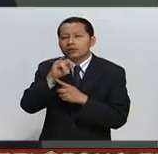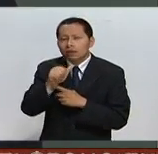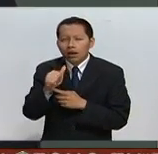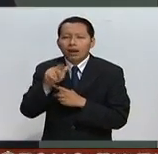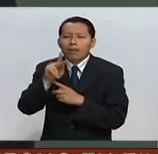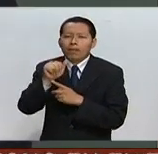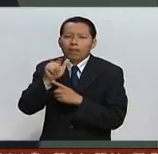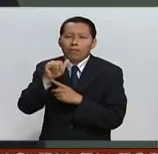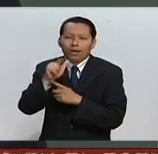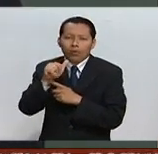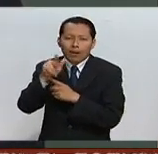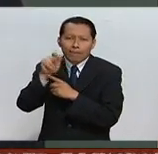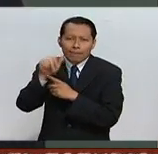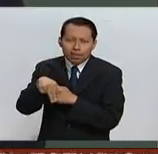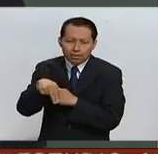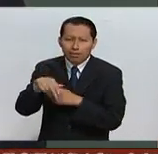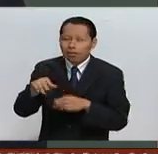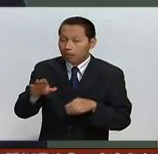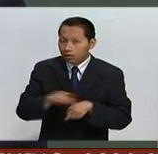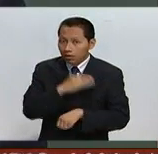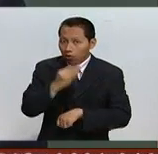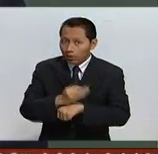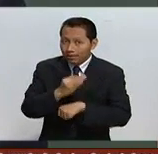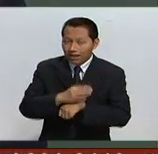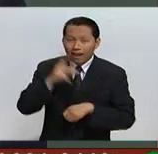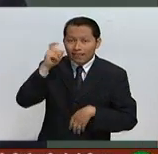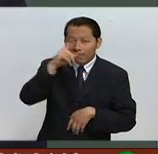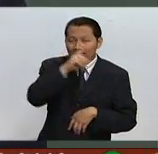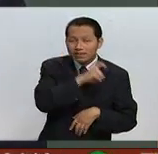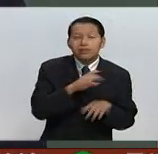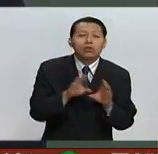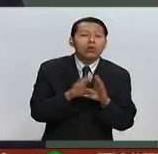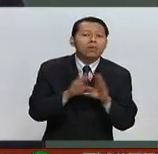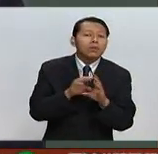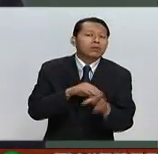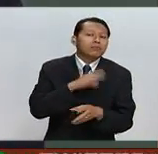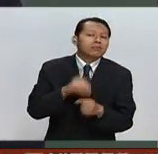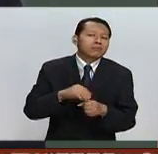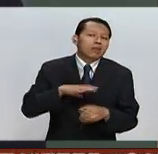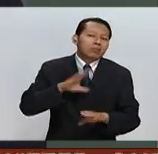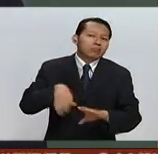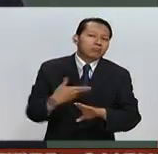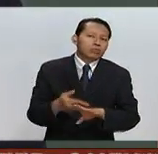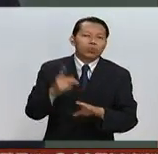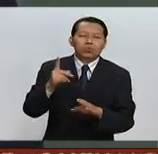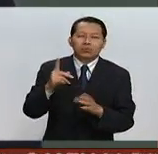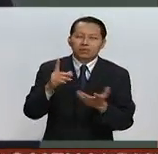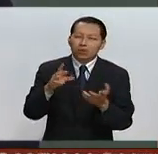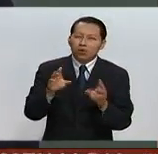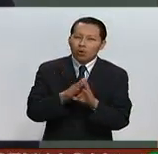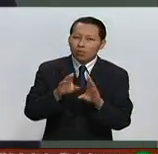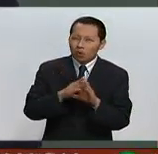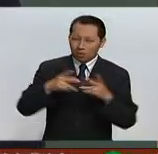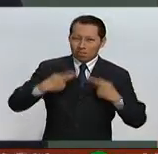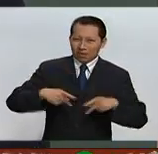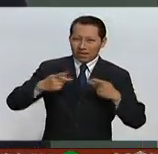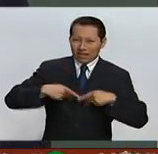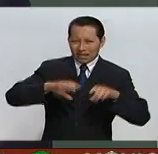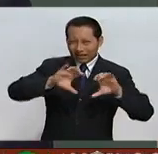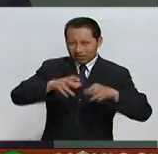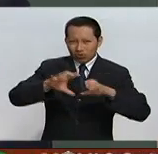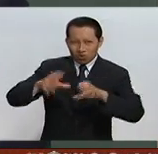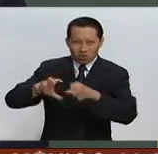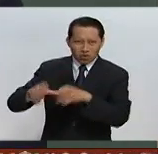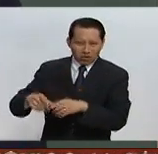porque hoy está generando incomodidad y dificultad sin perjuicio de más de uno y medio millones de habitantes de estas